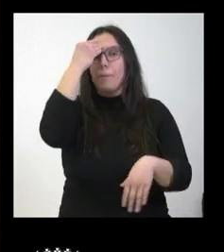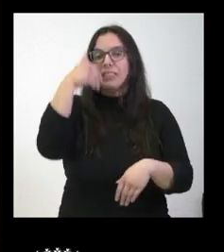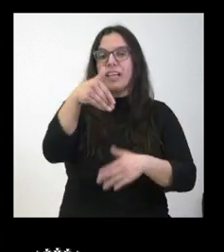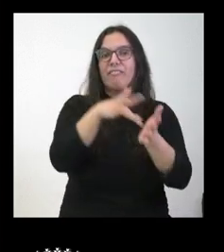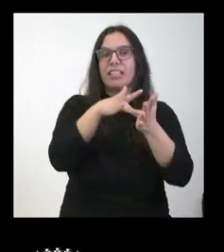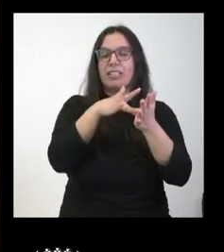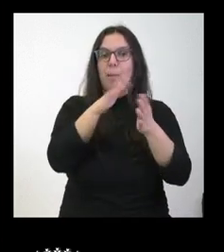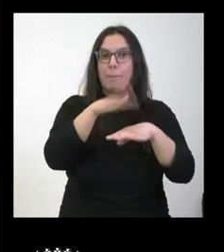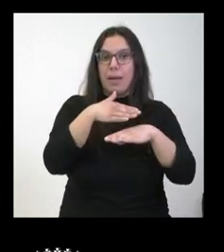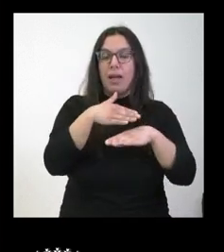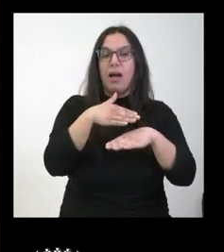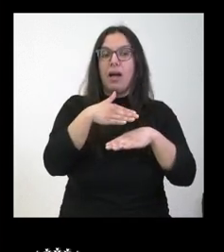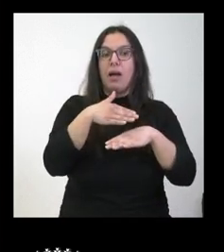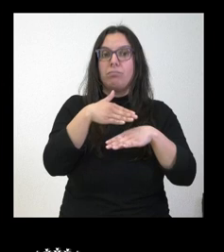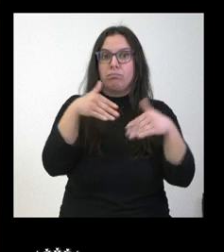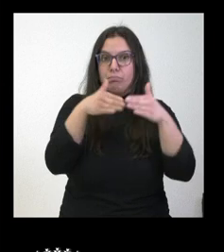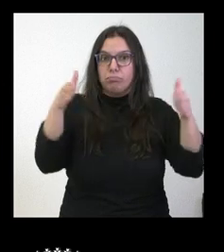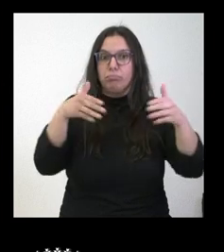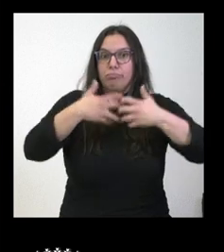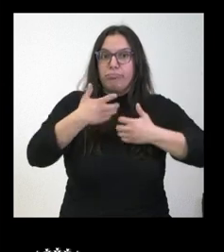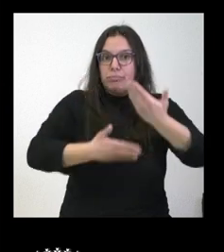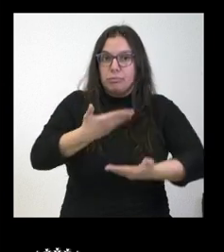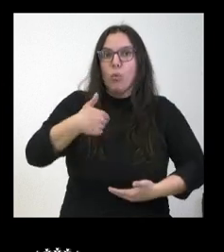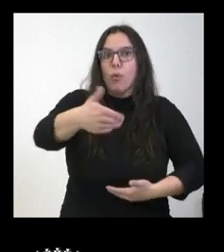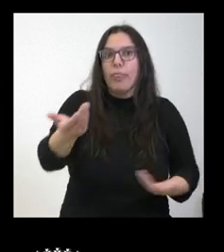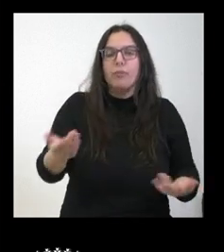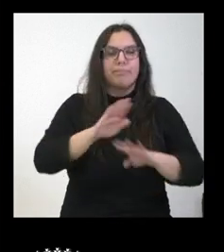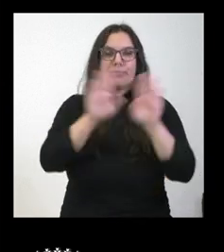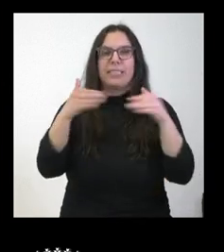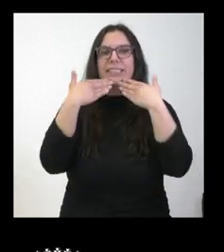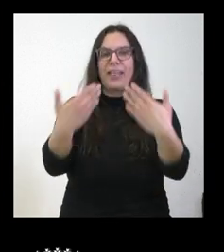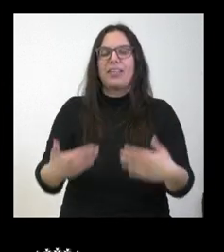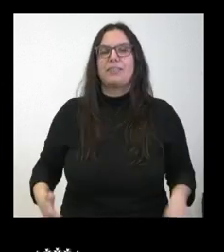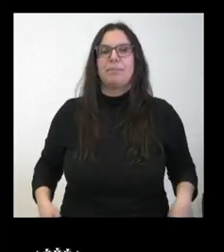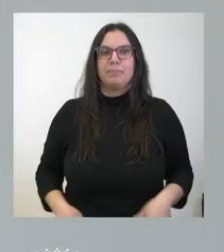concretas para que este centro comience a funcionar. Eso es todo. Muchas gracias.